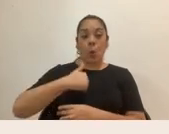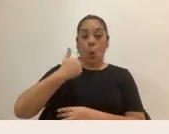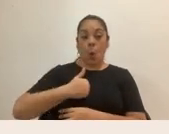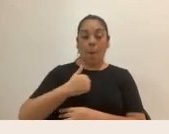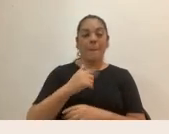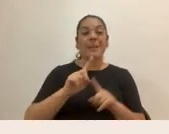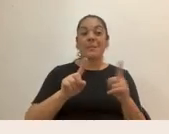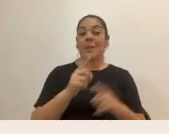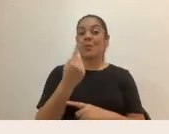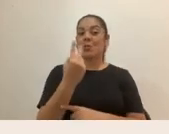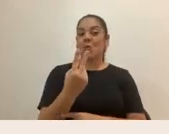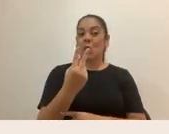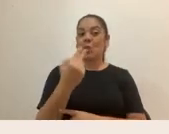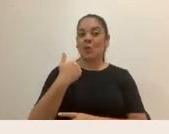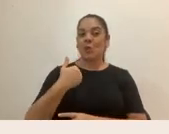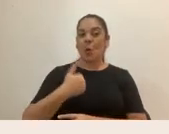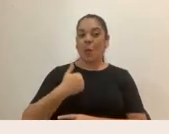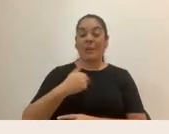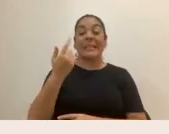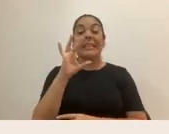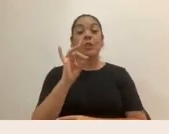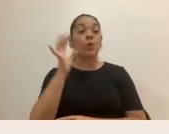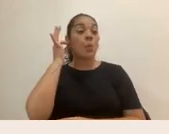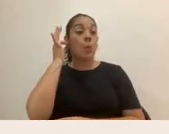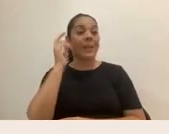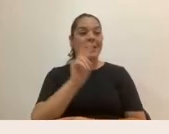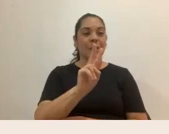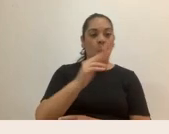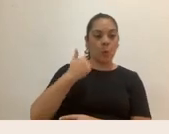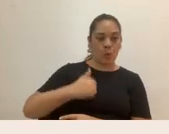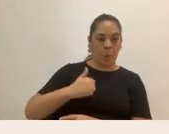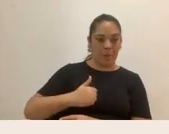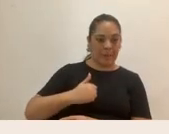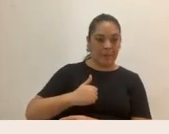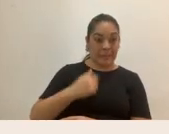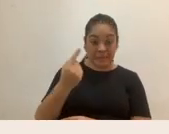comportamiento? Excelente acotación, Héctor, porque precisamente